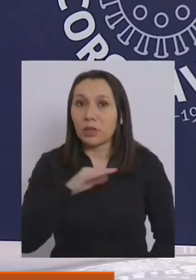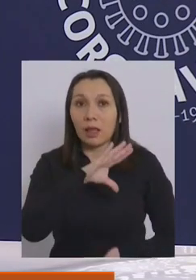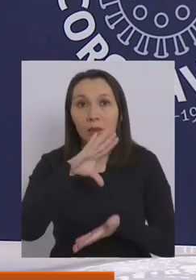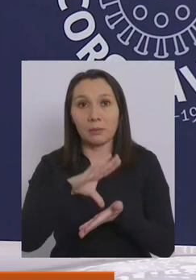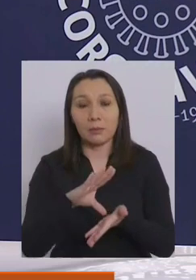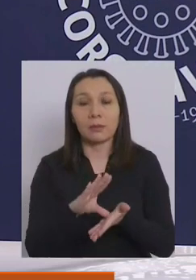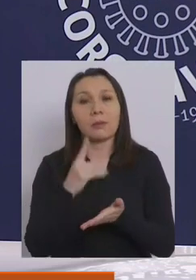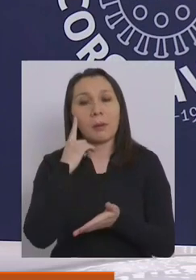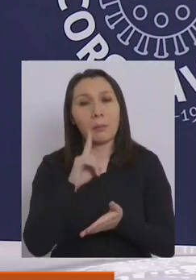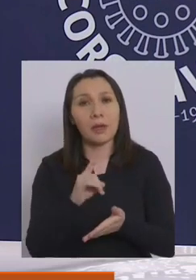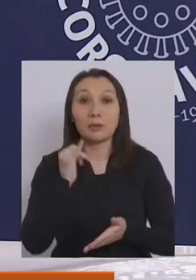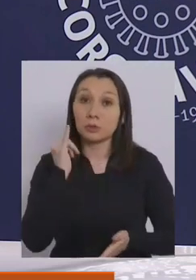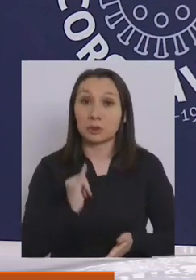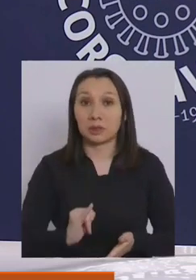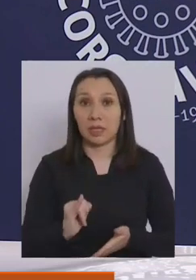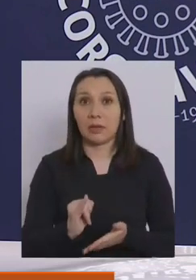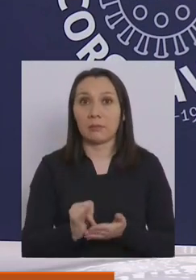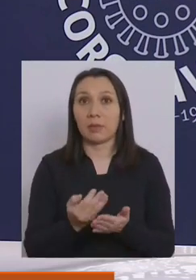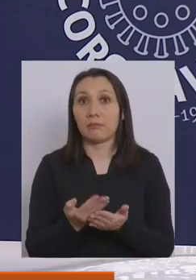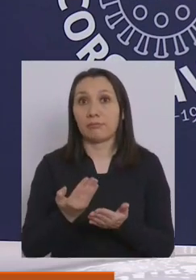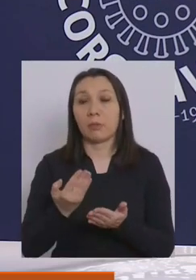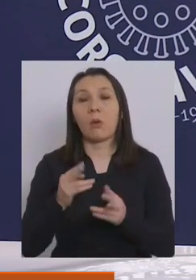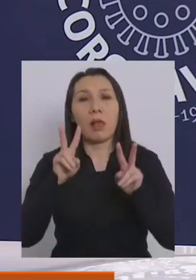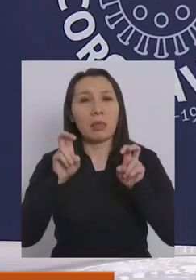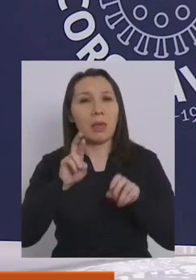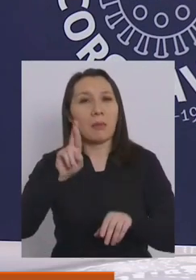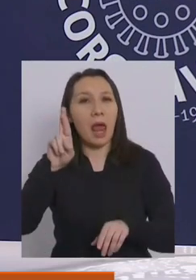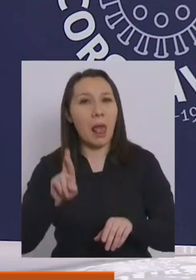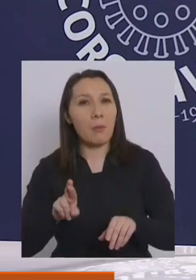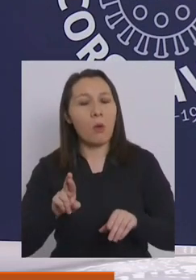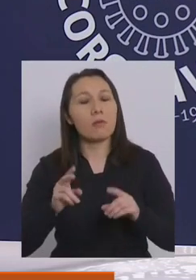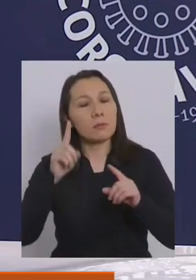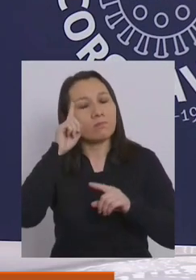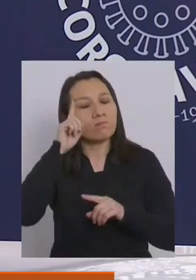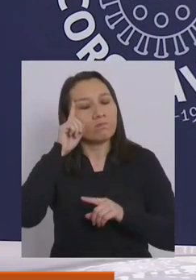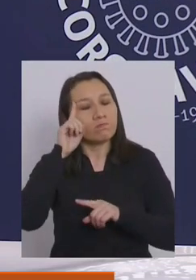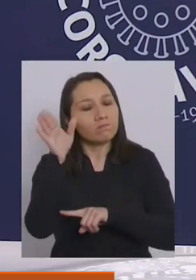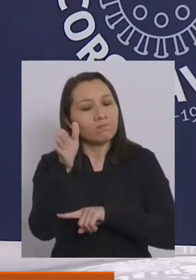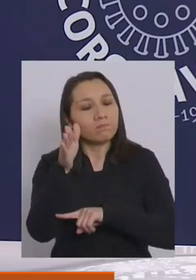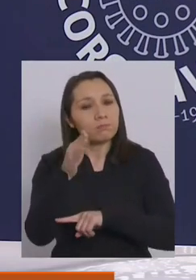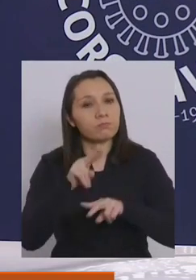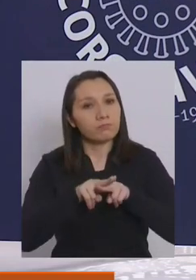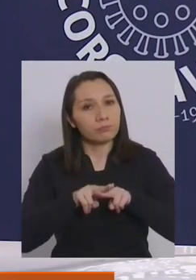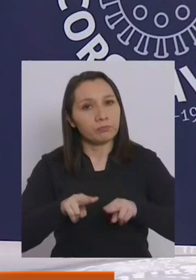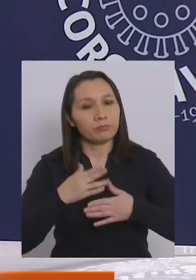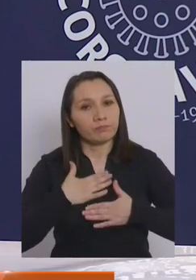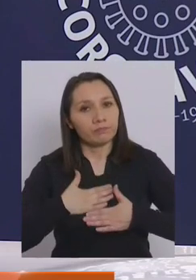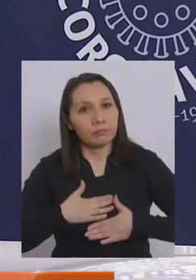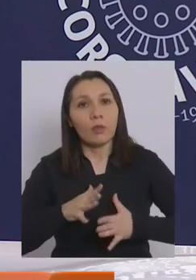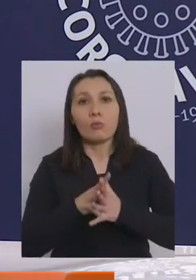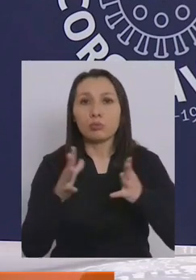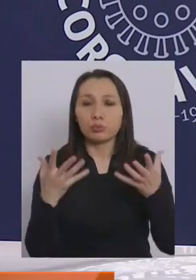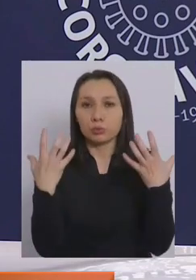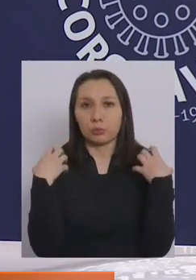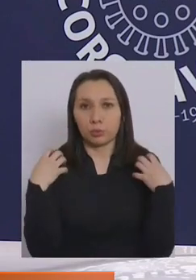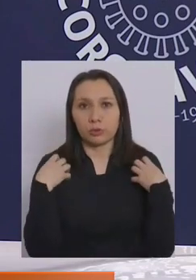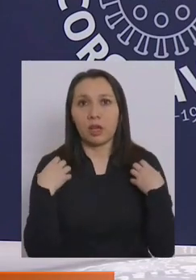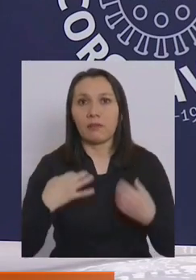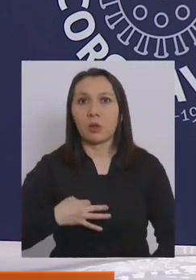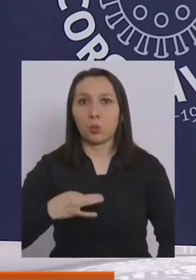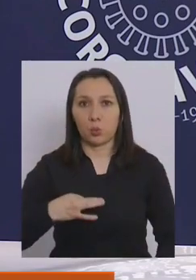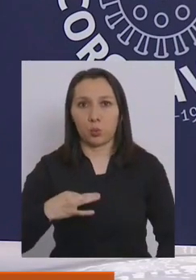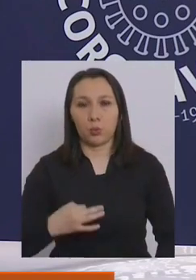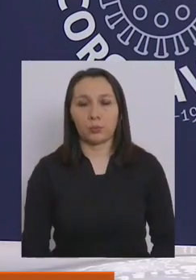tenemos que actuar, como lo hemos hecho siempre en estos actos republicanos, con mucha, mucha serenidad y mucha responsabilidad